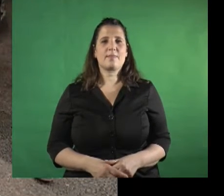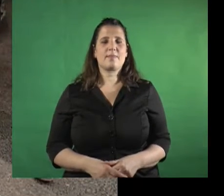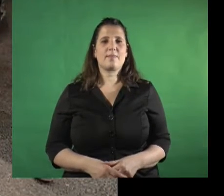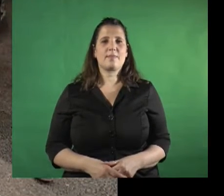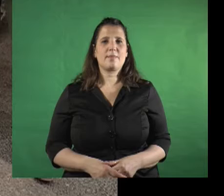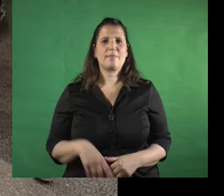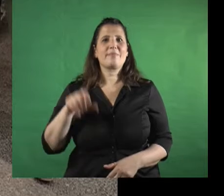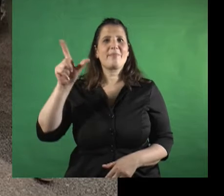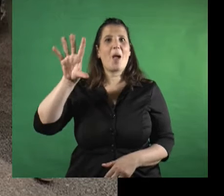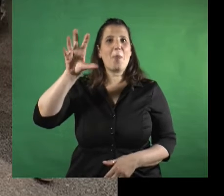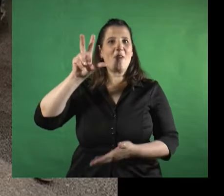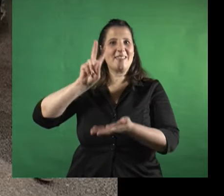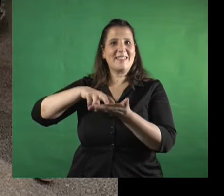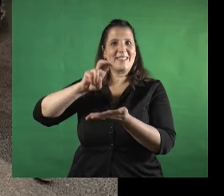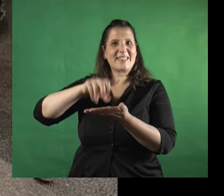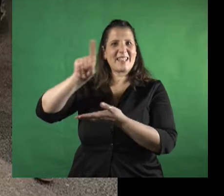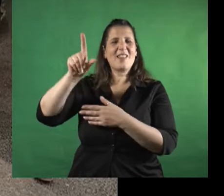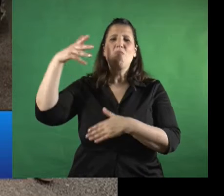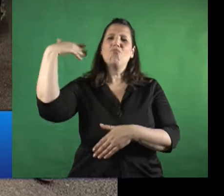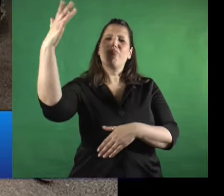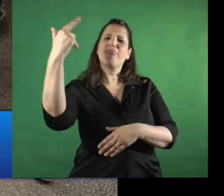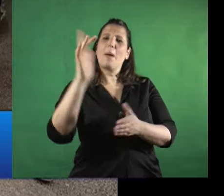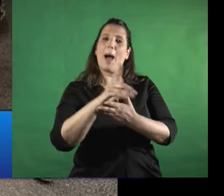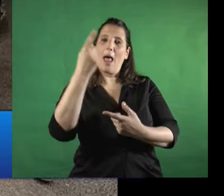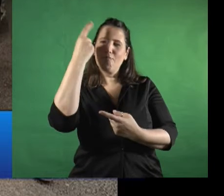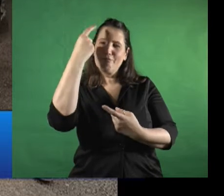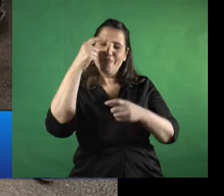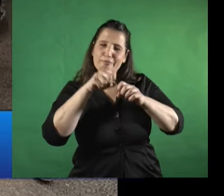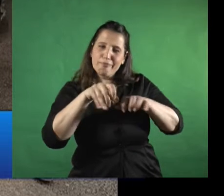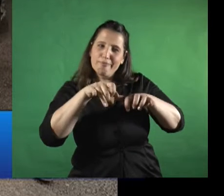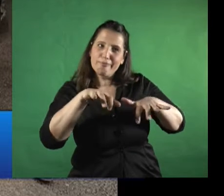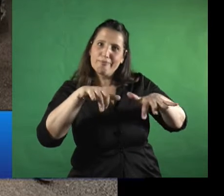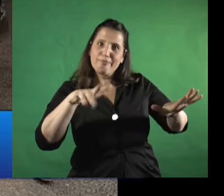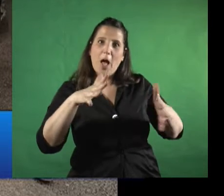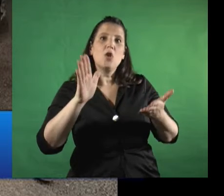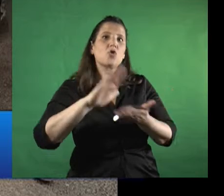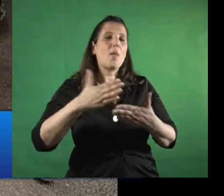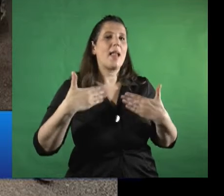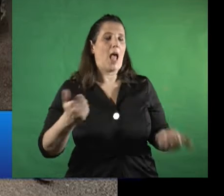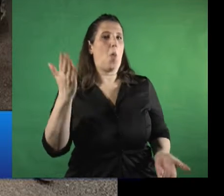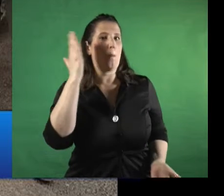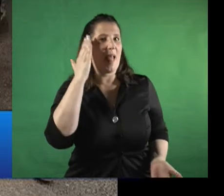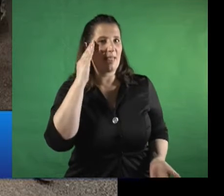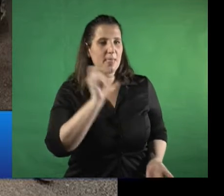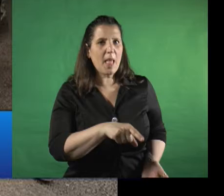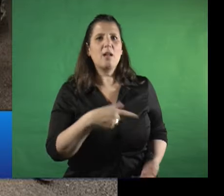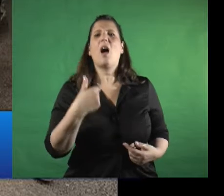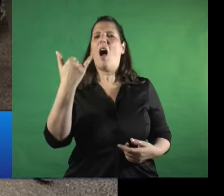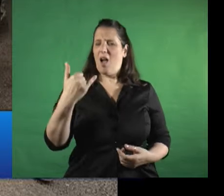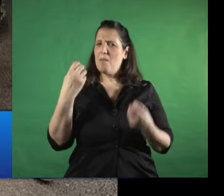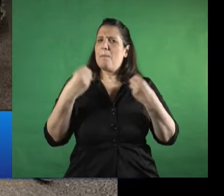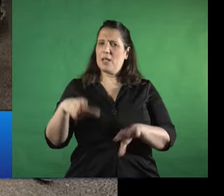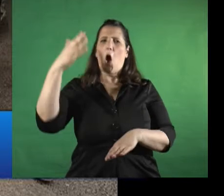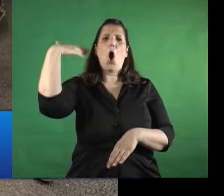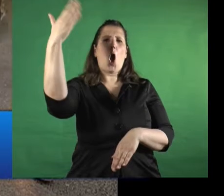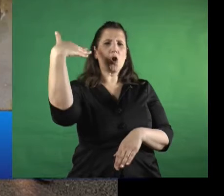Salta, jornadas de sensibilización en salud mental. Se llevaron adelante las jornadas de sensibilización en salud